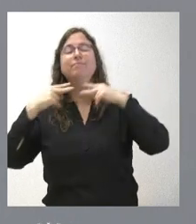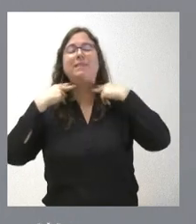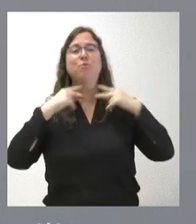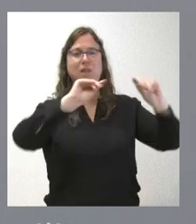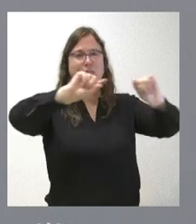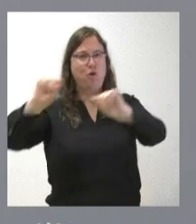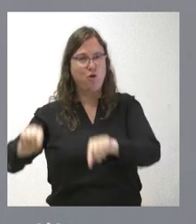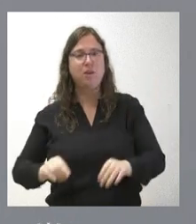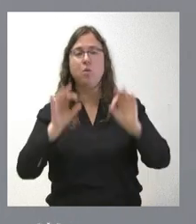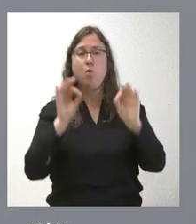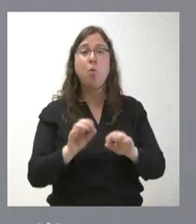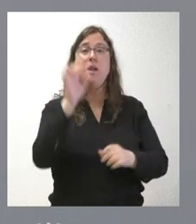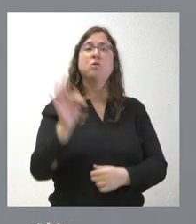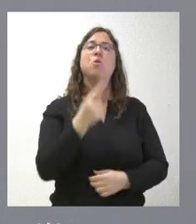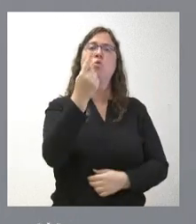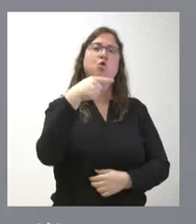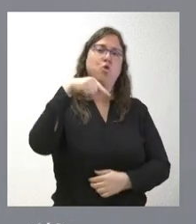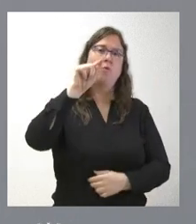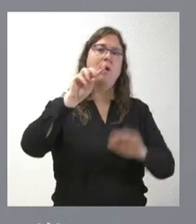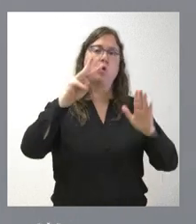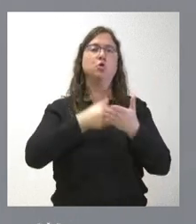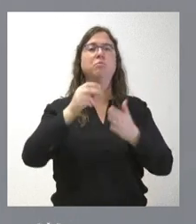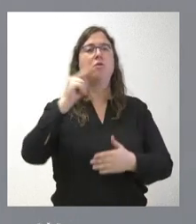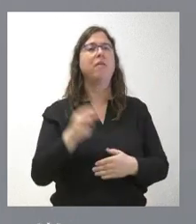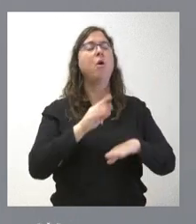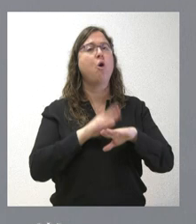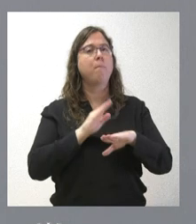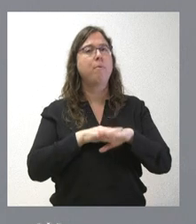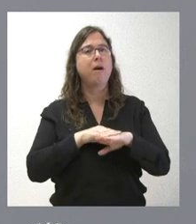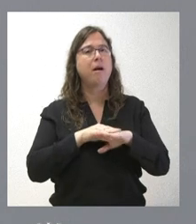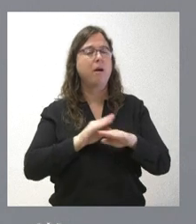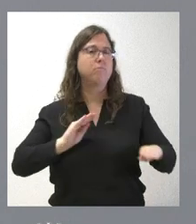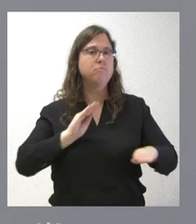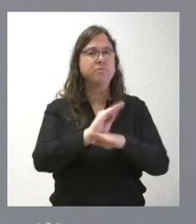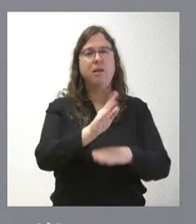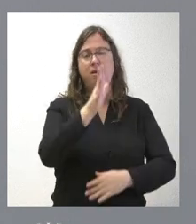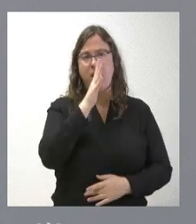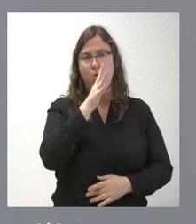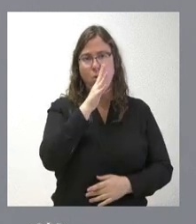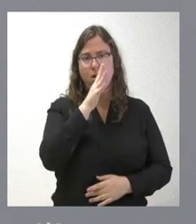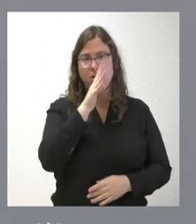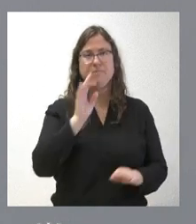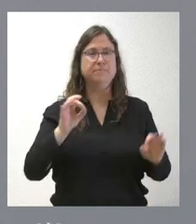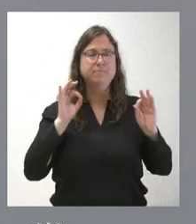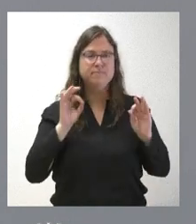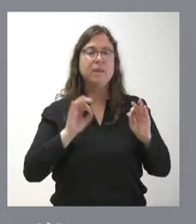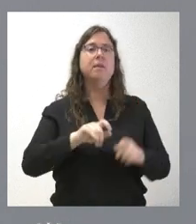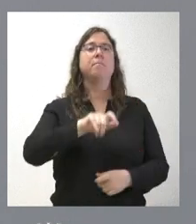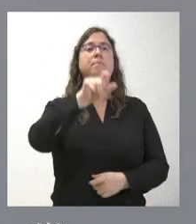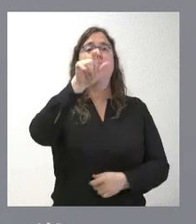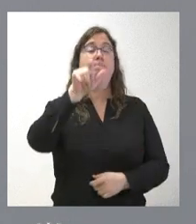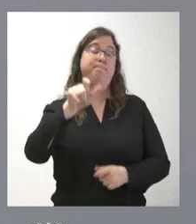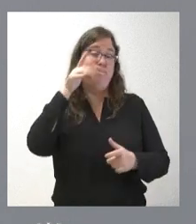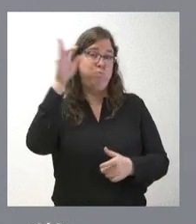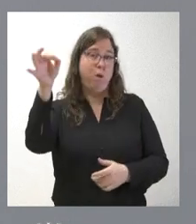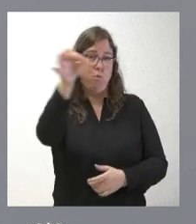idéntica cuantía. Total, 1,8 millones de euros para actuaciones de dotación de agua para poblaciones durante